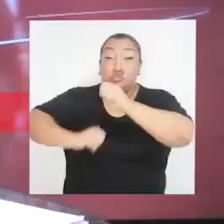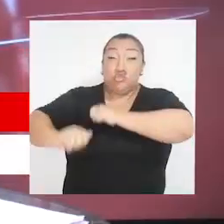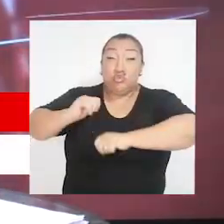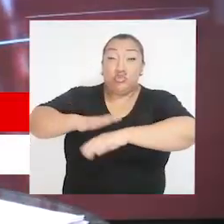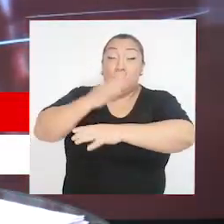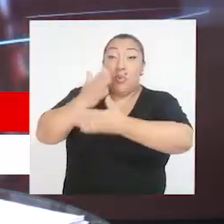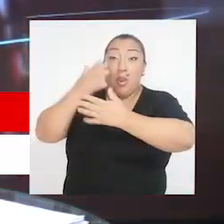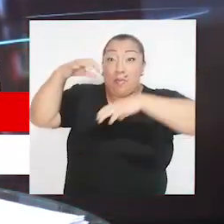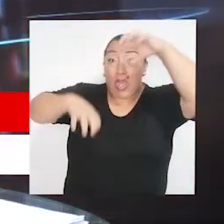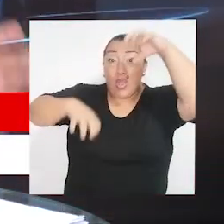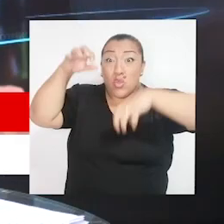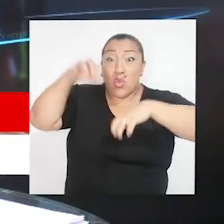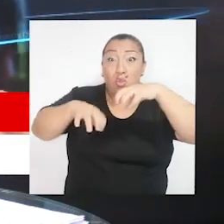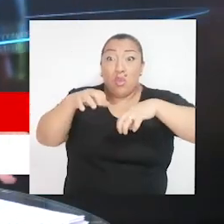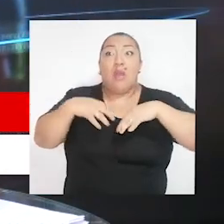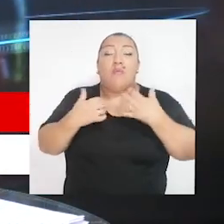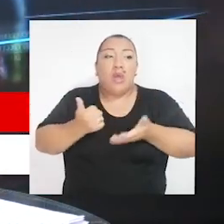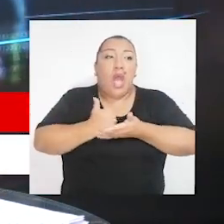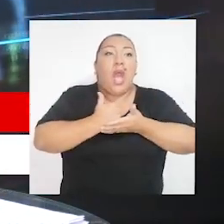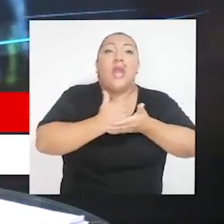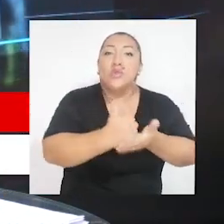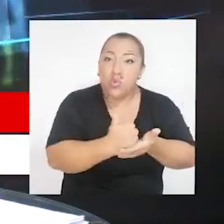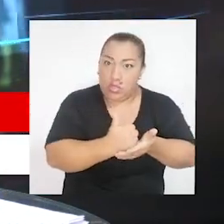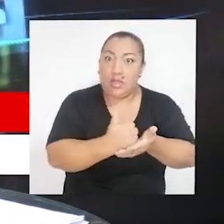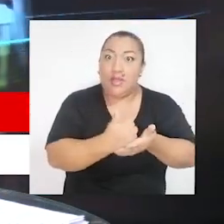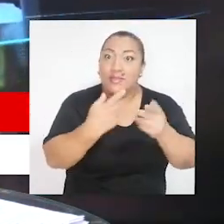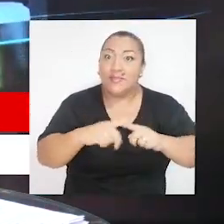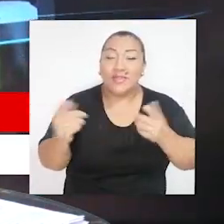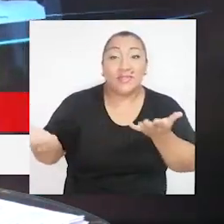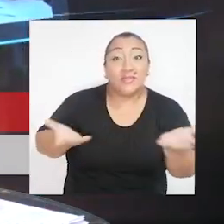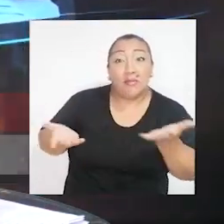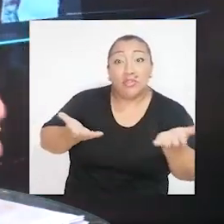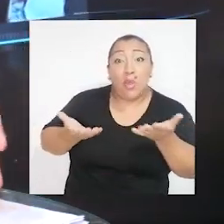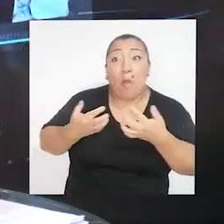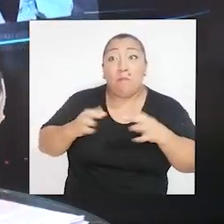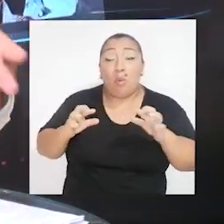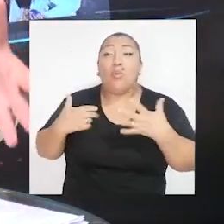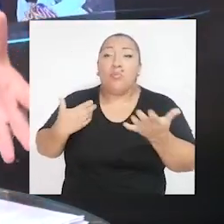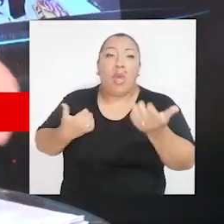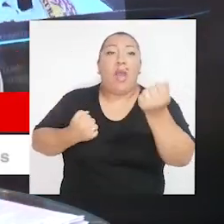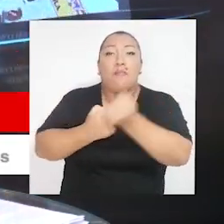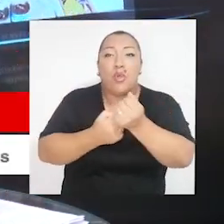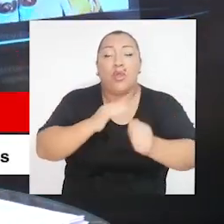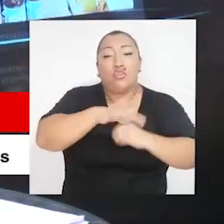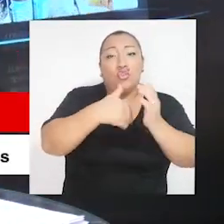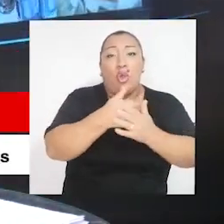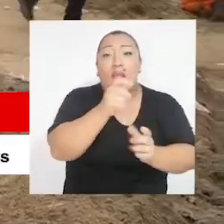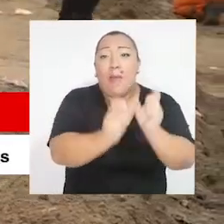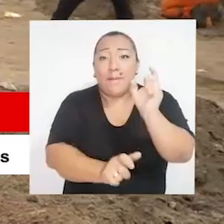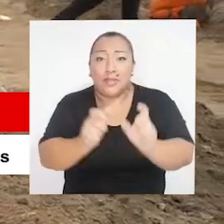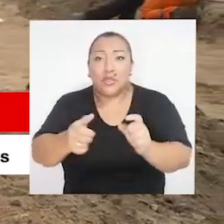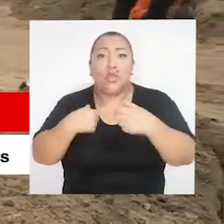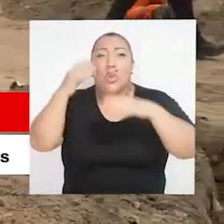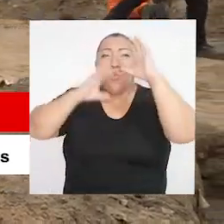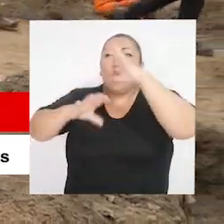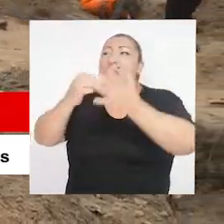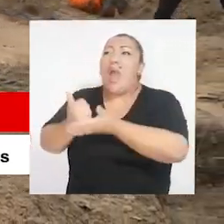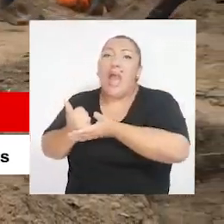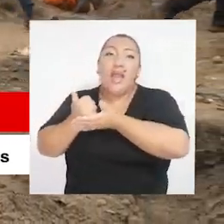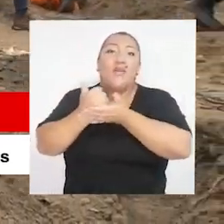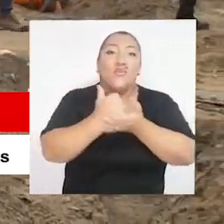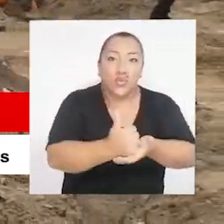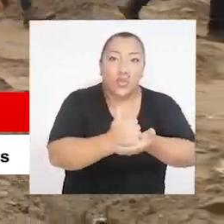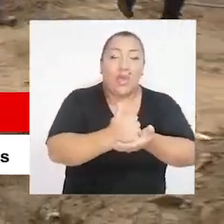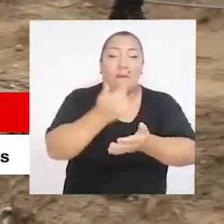a los damnificados por estas lluvias realmente y la provisión de los servicios públicos básicos lleguen a la población. Estamos buscando